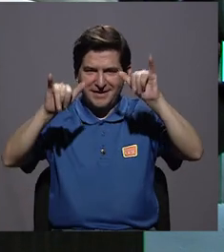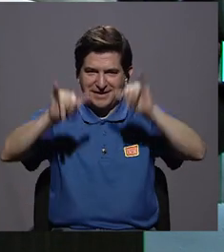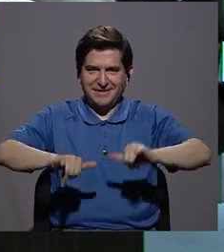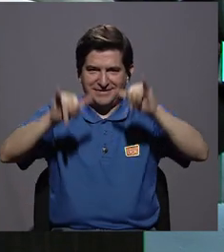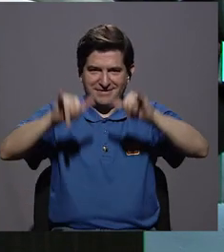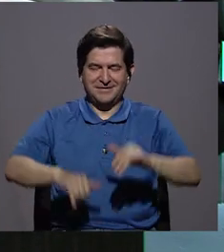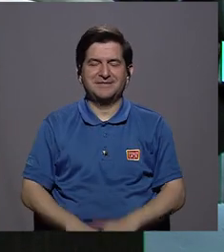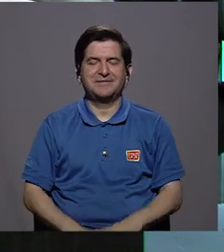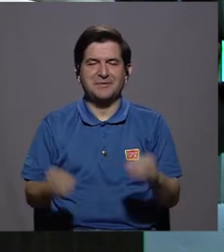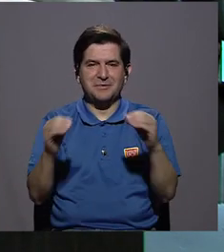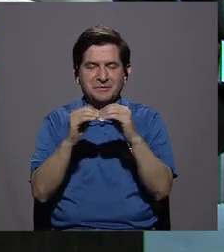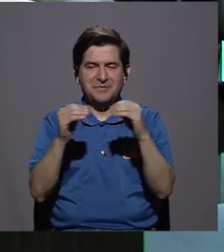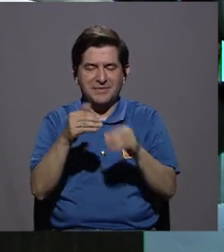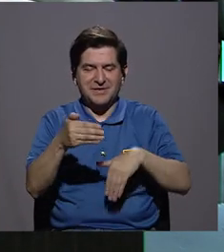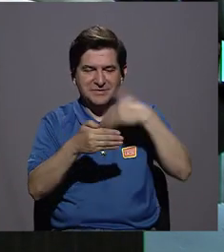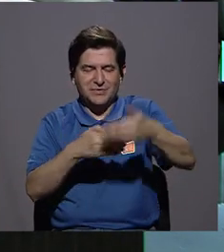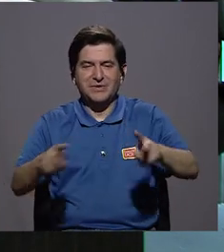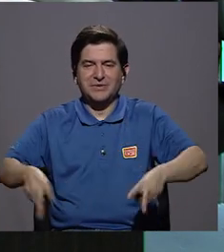nosotros, regresamos con más de vivir.